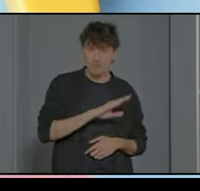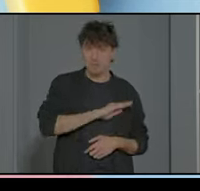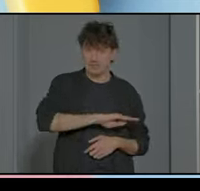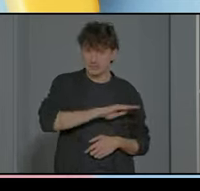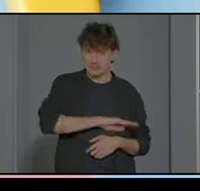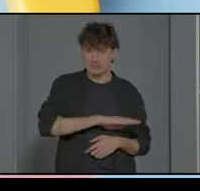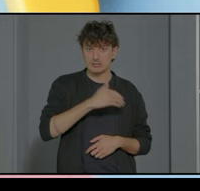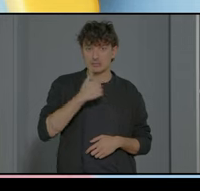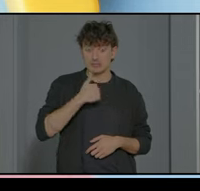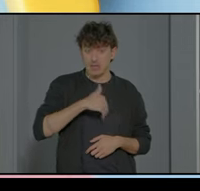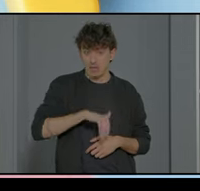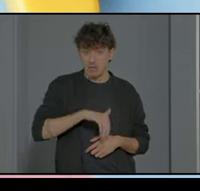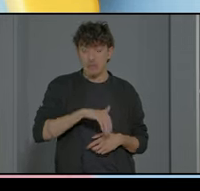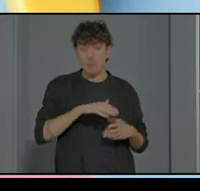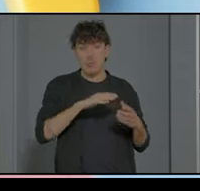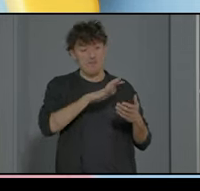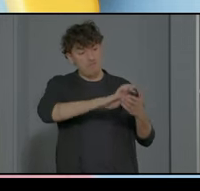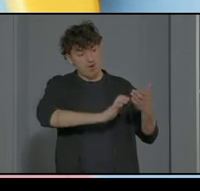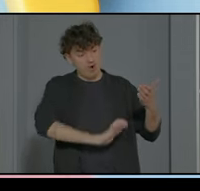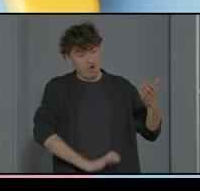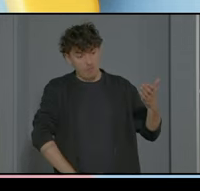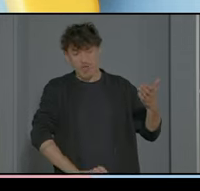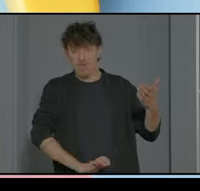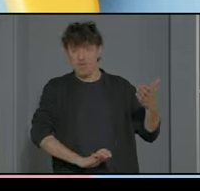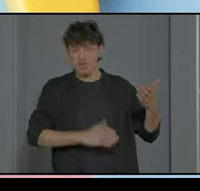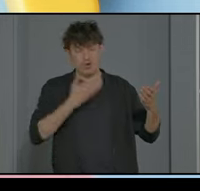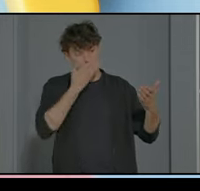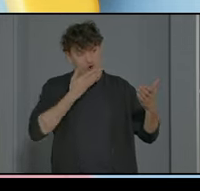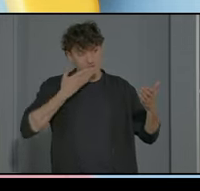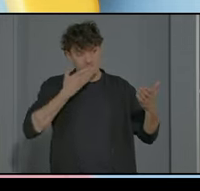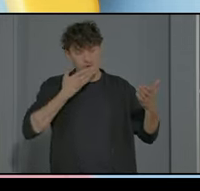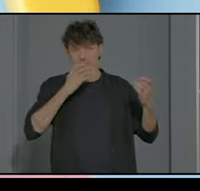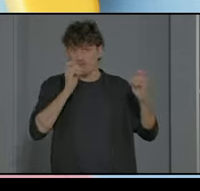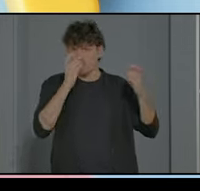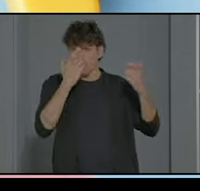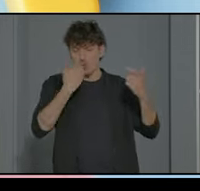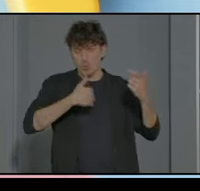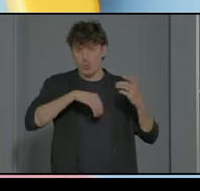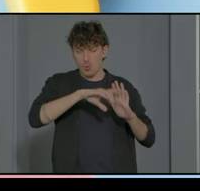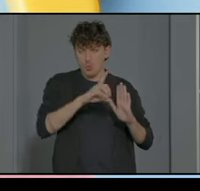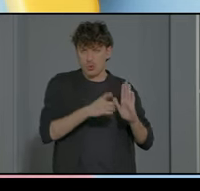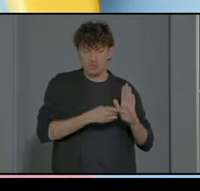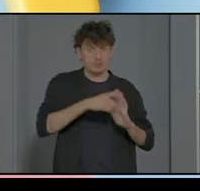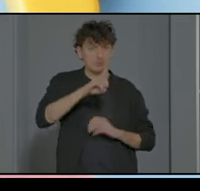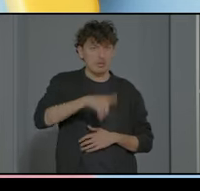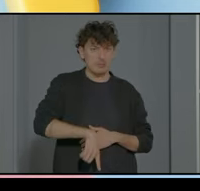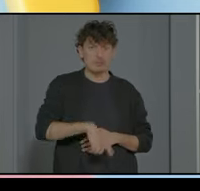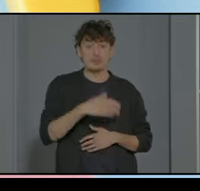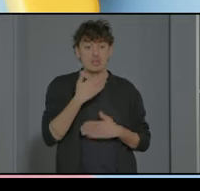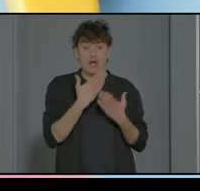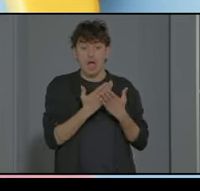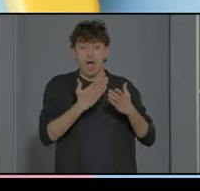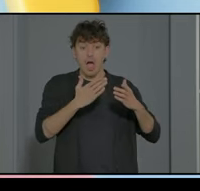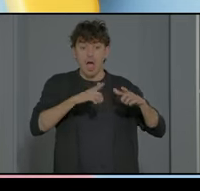escolarización que es un informe bastante completo viene con los informes a lo mejor si ha estado en infantil pues los informes